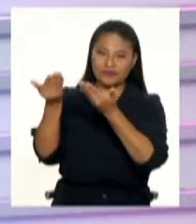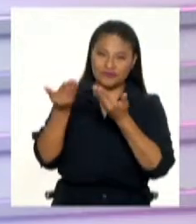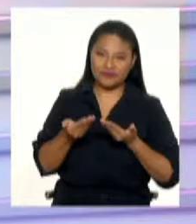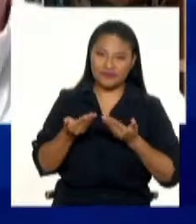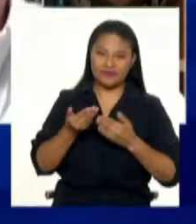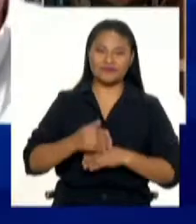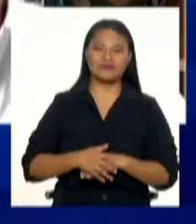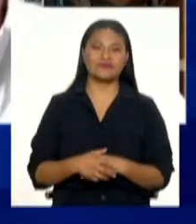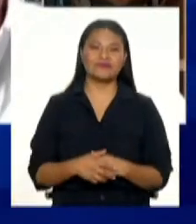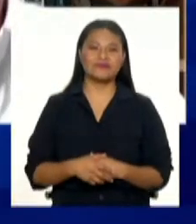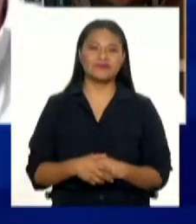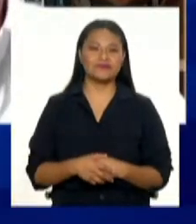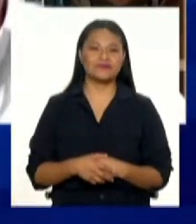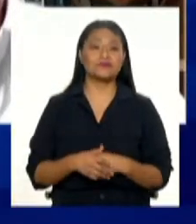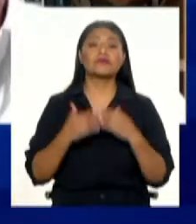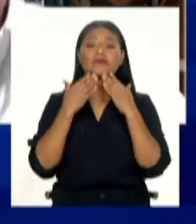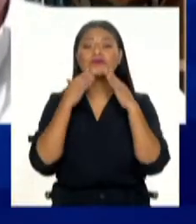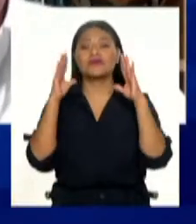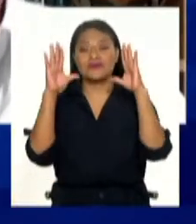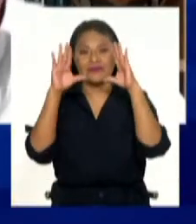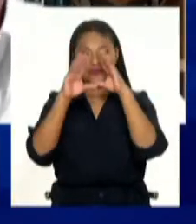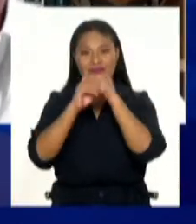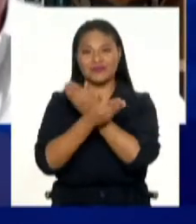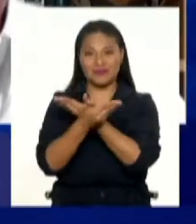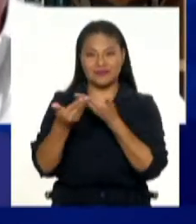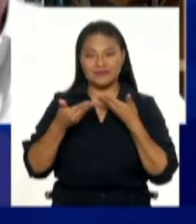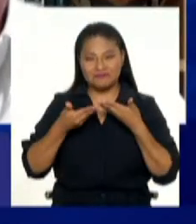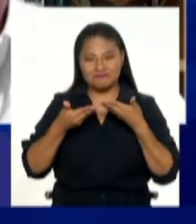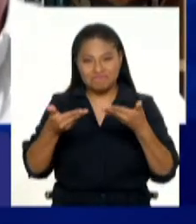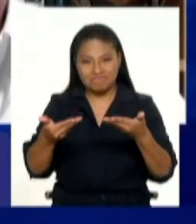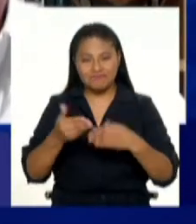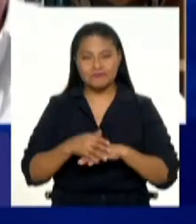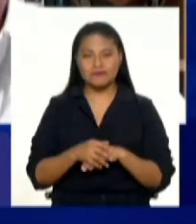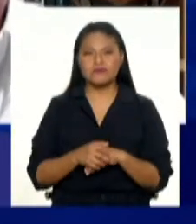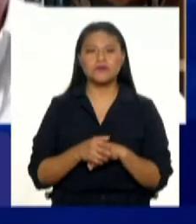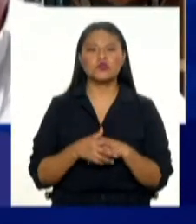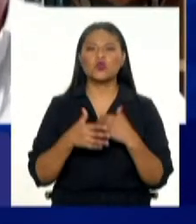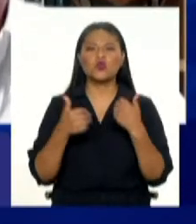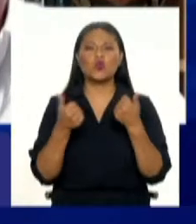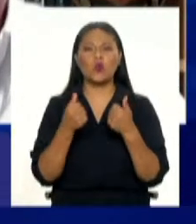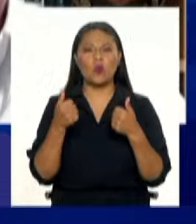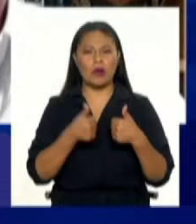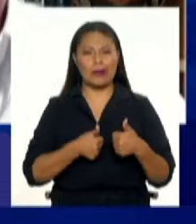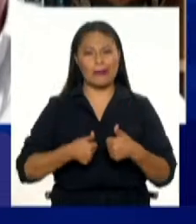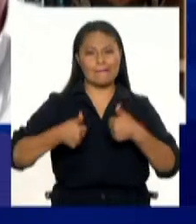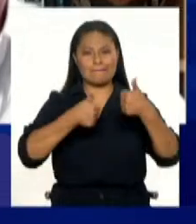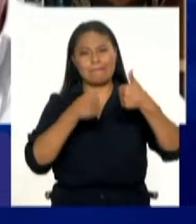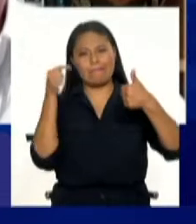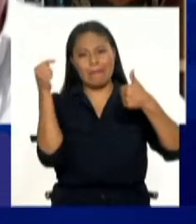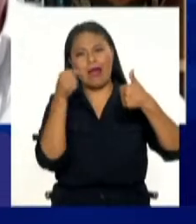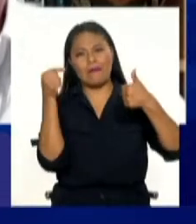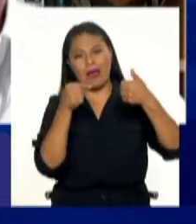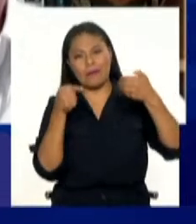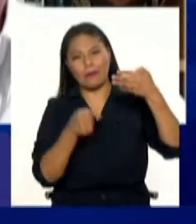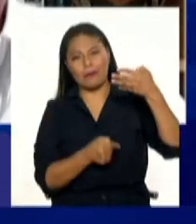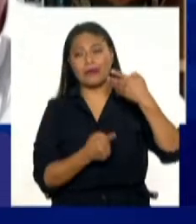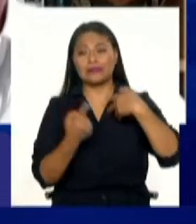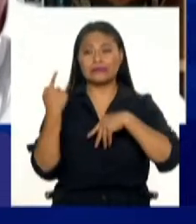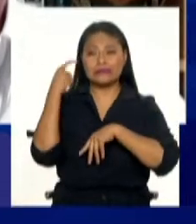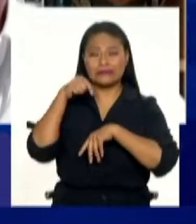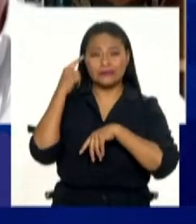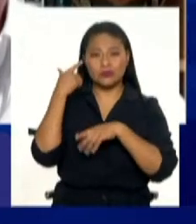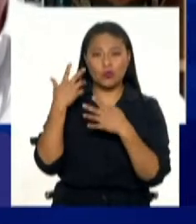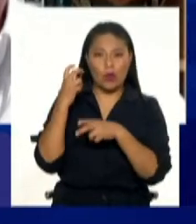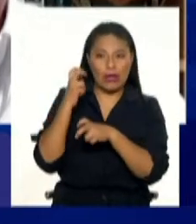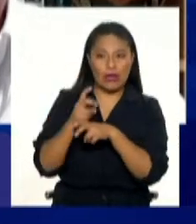Alfredo. Buenas noches, Maite. Un gusto estar en tu programa. ¿Cuáles son los principales retos que enfrenta esta comunidad para ser, de alguna